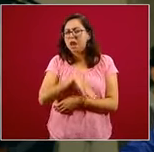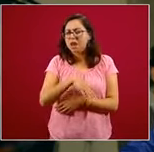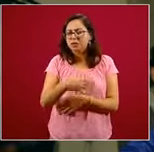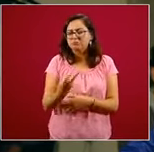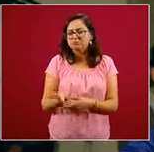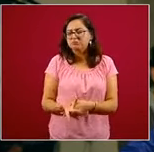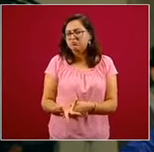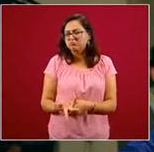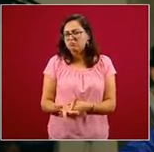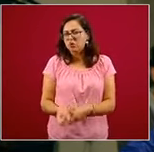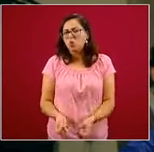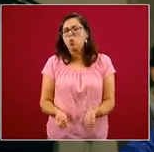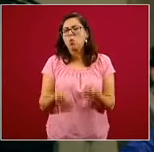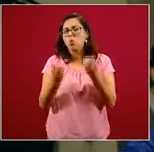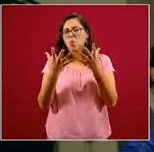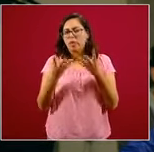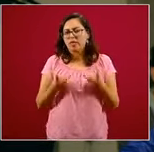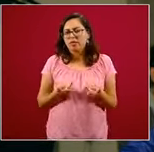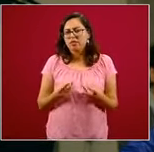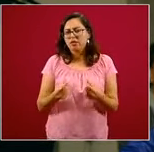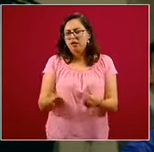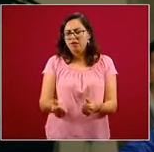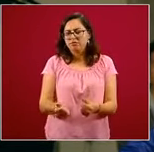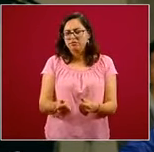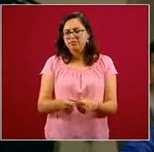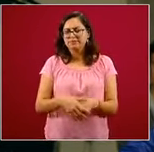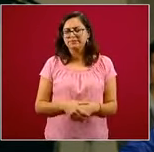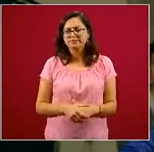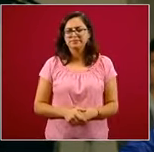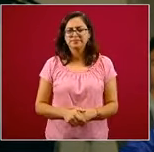cuánto se gastaba en la compra de estos alimentos?